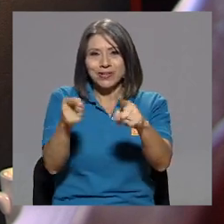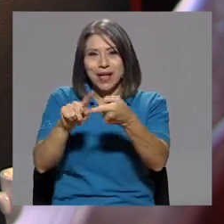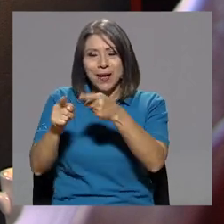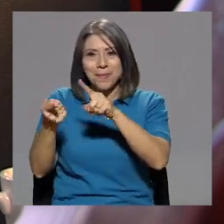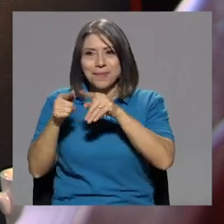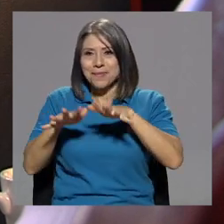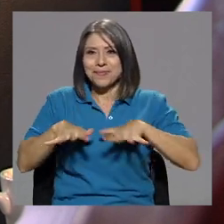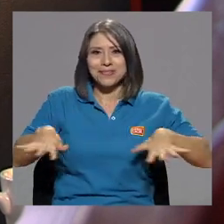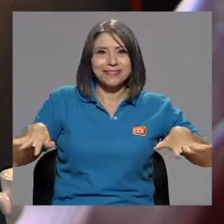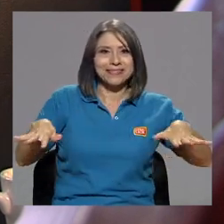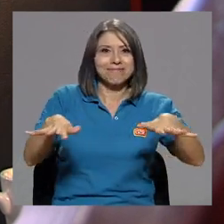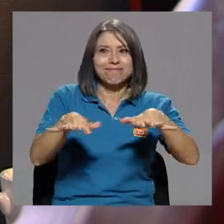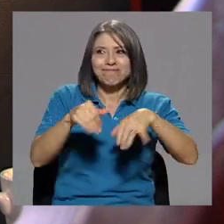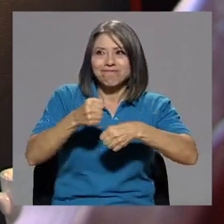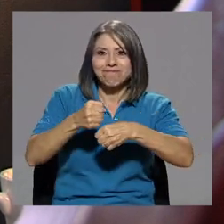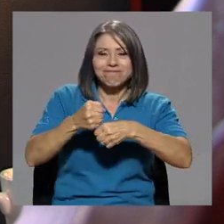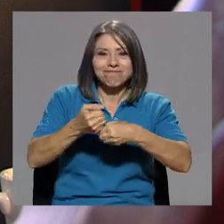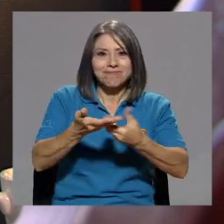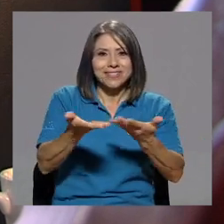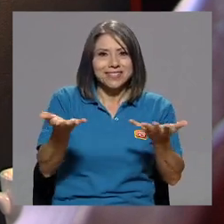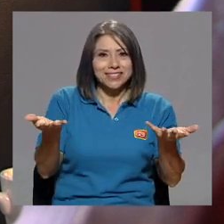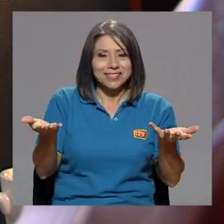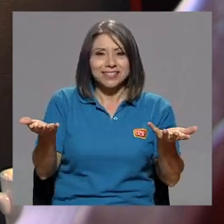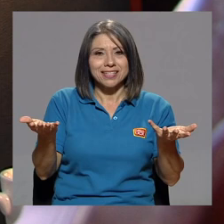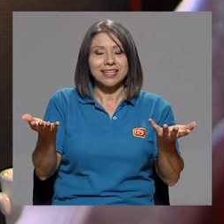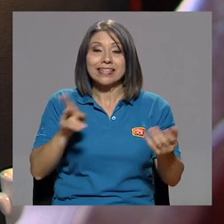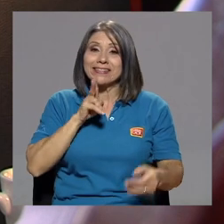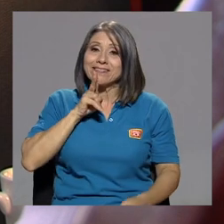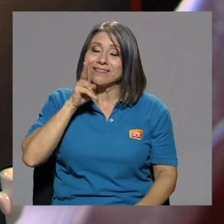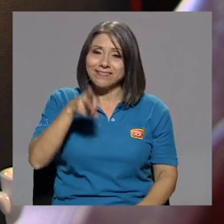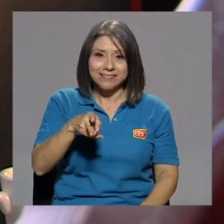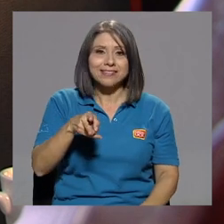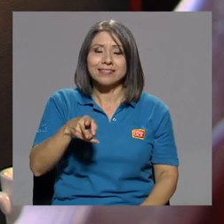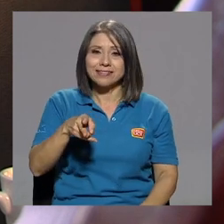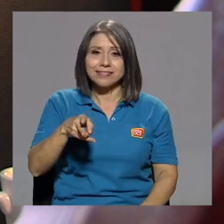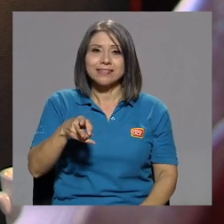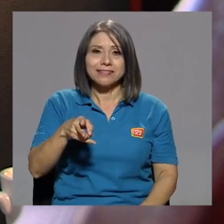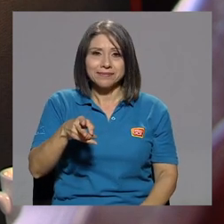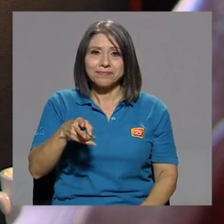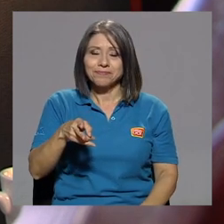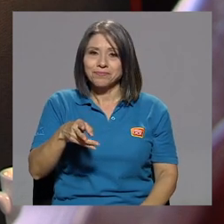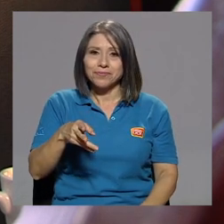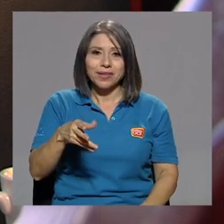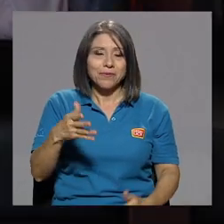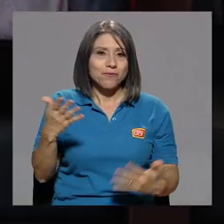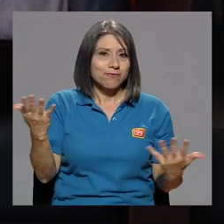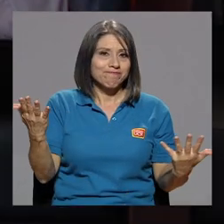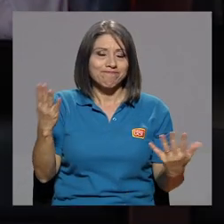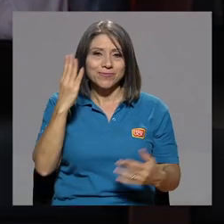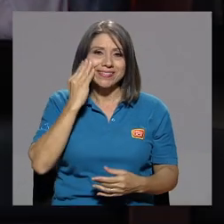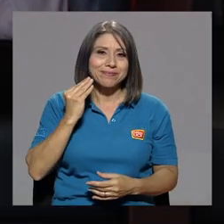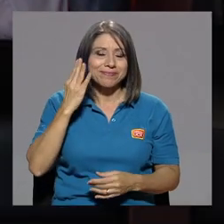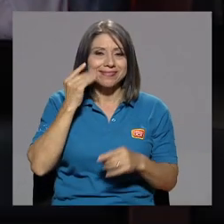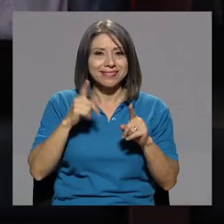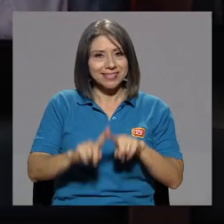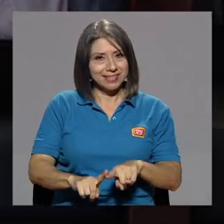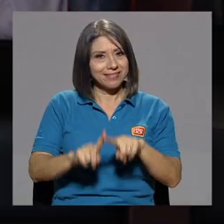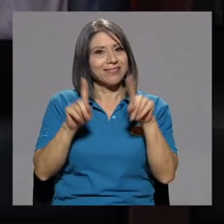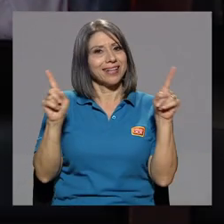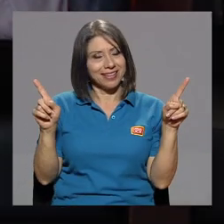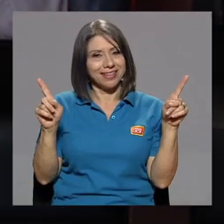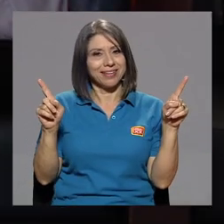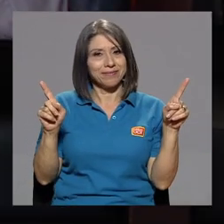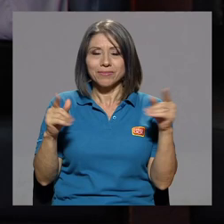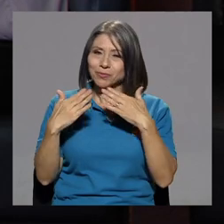del set. Sí. Y de verdad que fue una experiencia diferente.